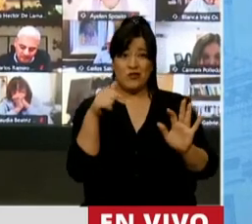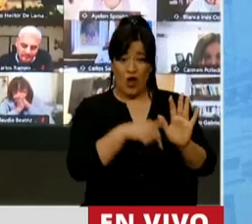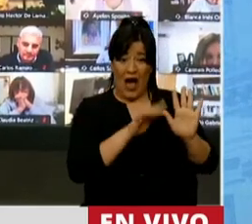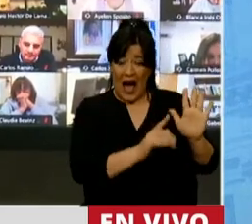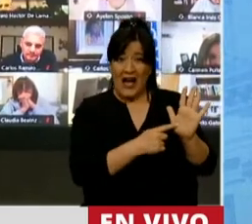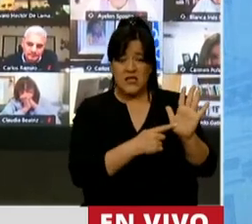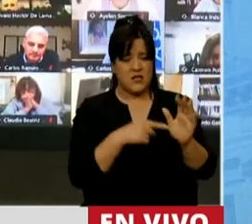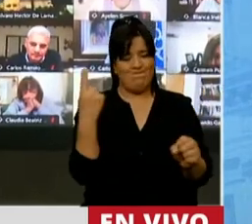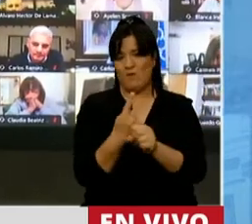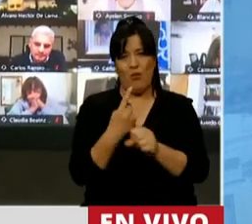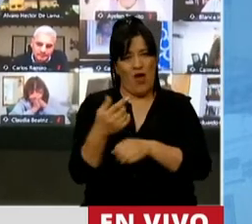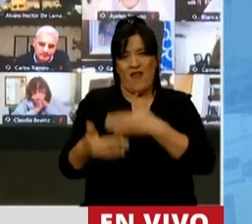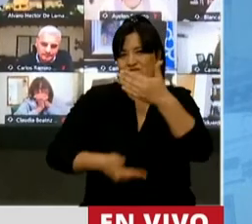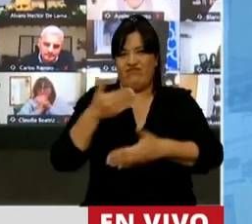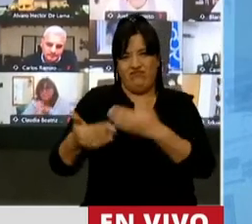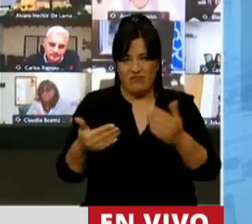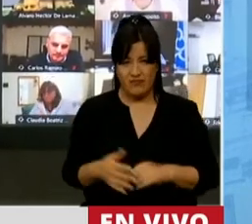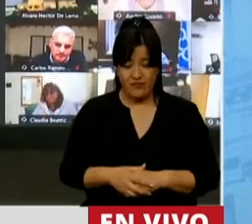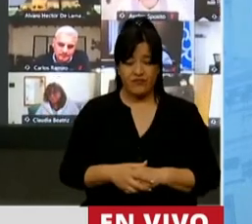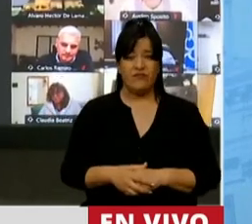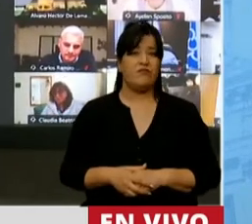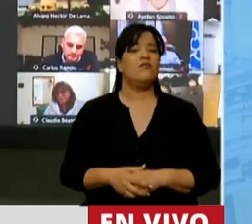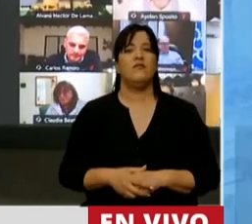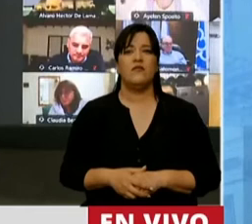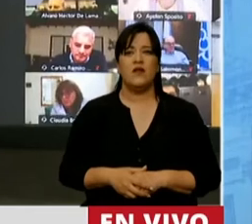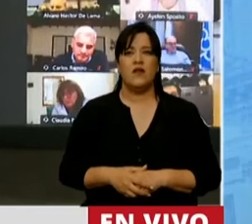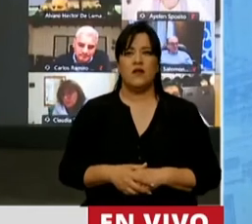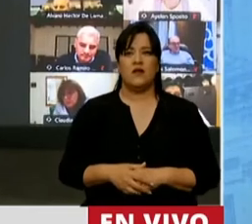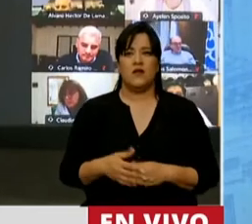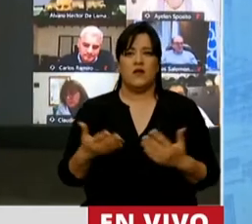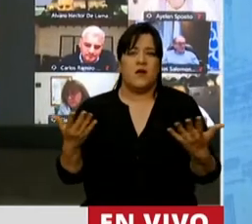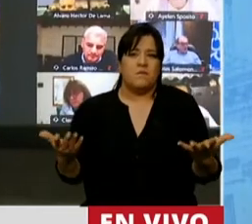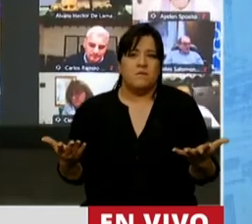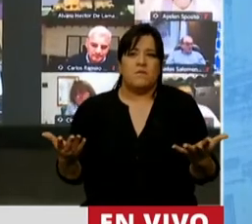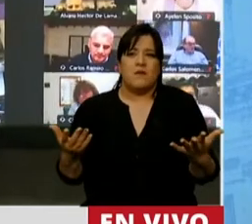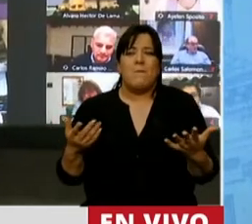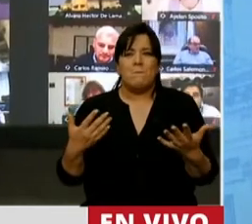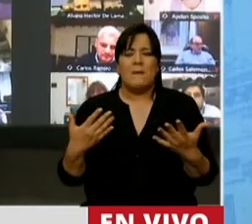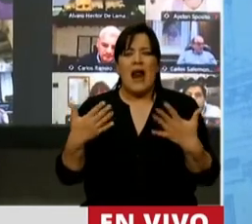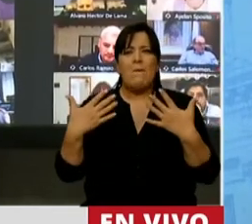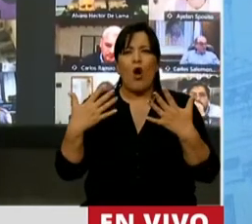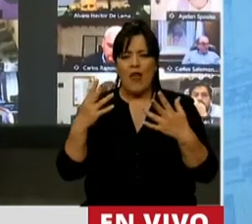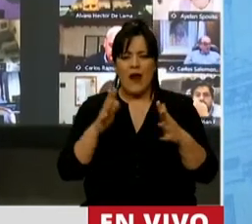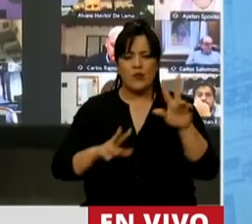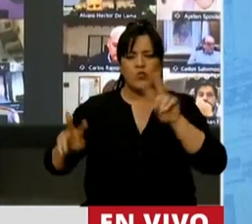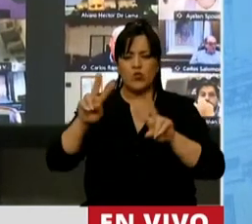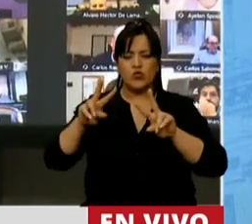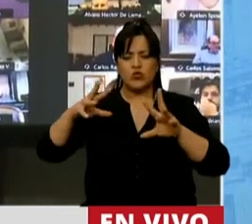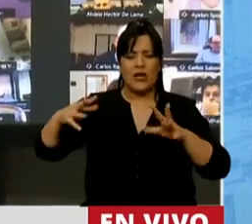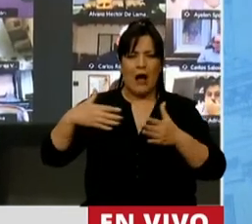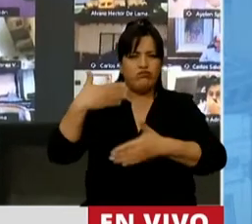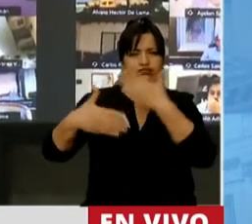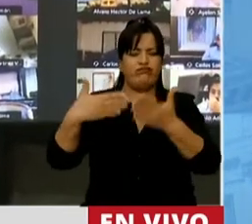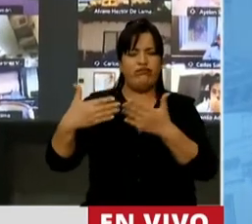están planteando. Los principales pilares para poder recuperar este sector, sin